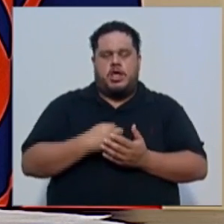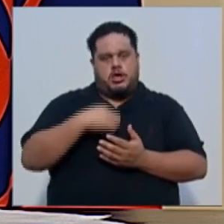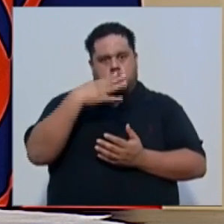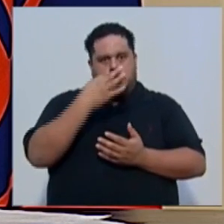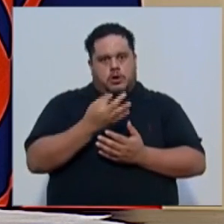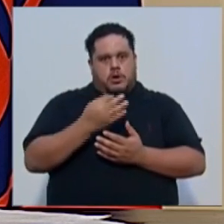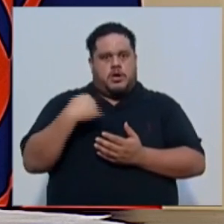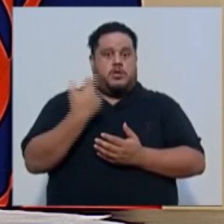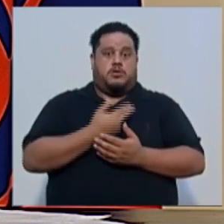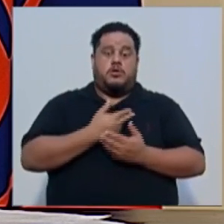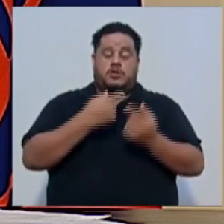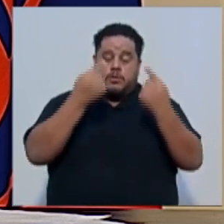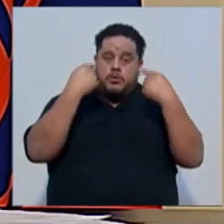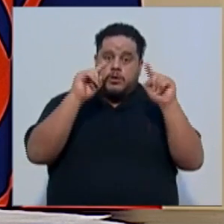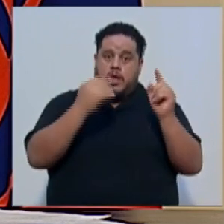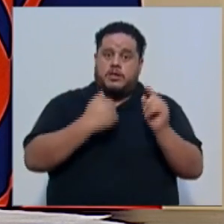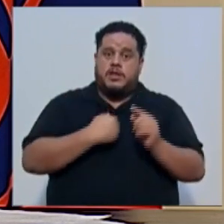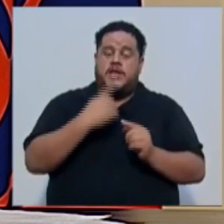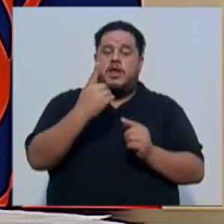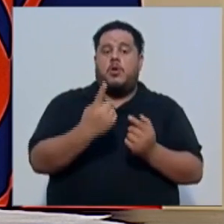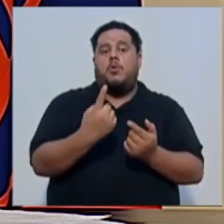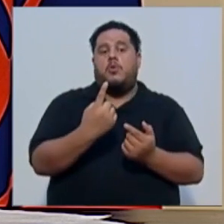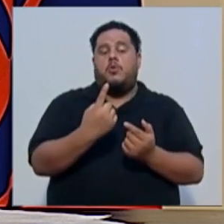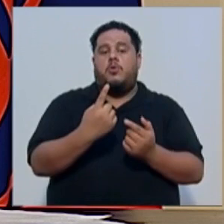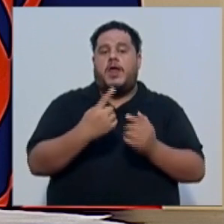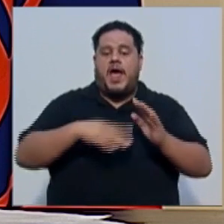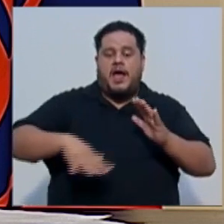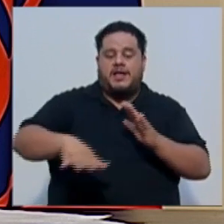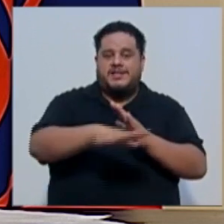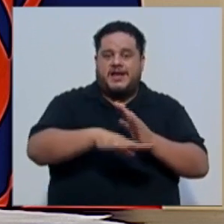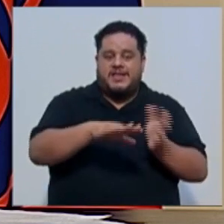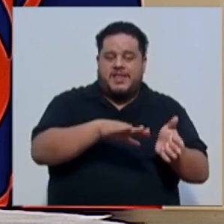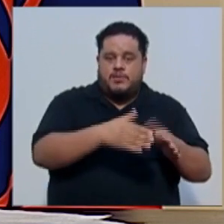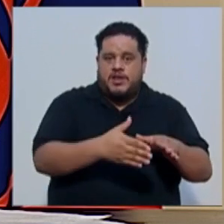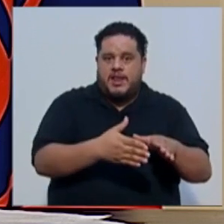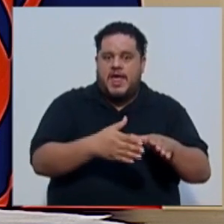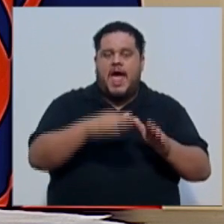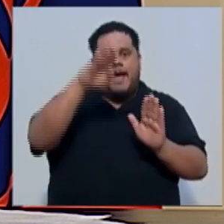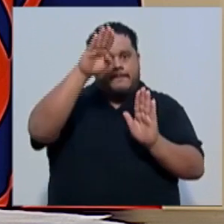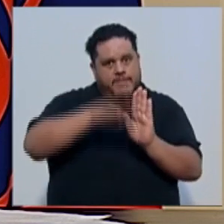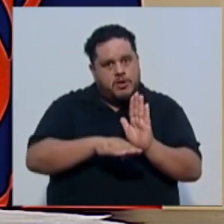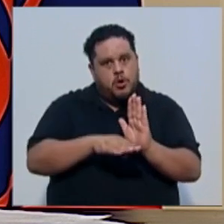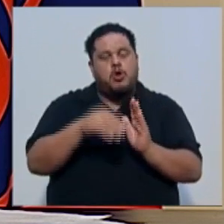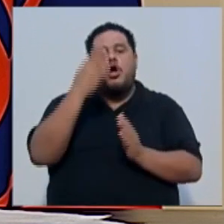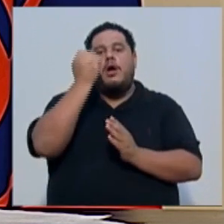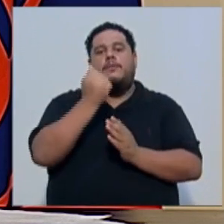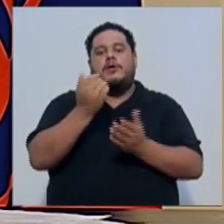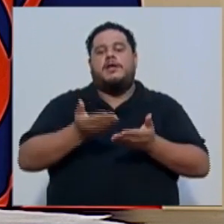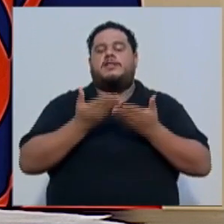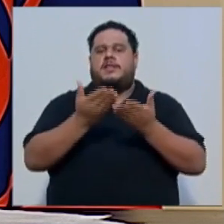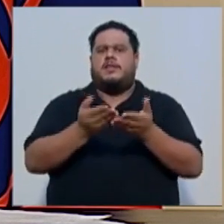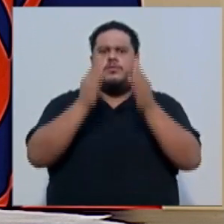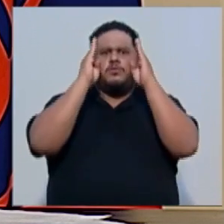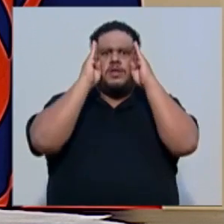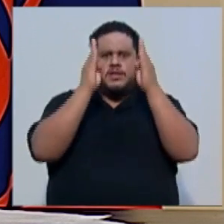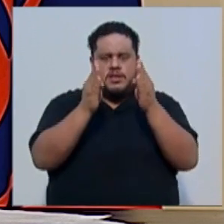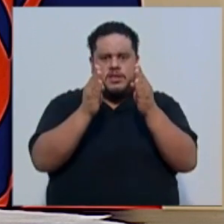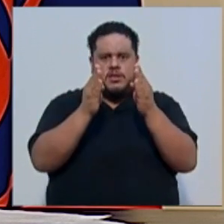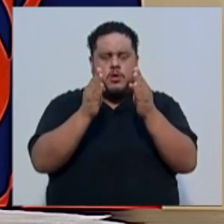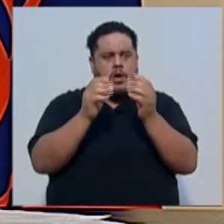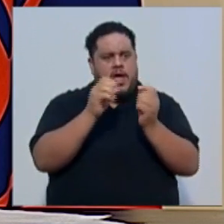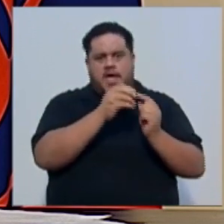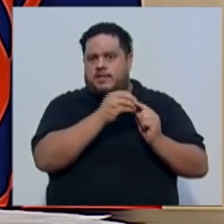que hemos logrado de esta manera tener una tasa de mortalidad menor porque le estamos brindando una atención mucho más